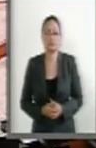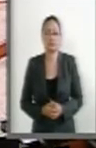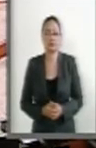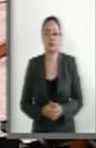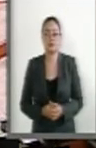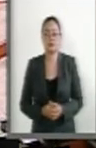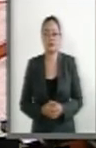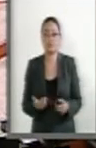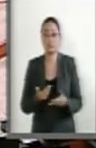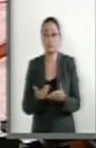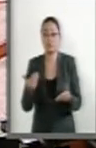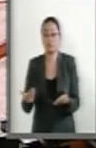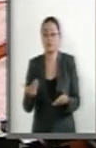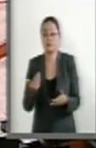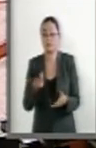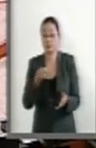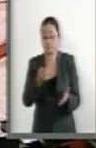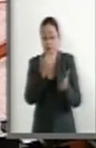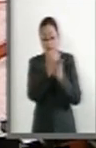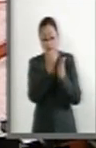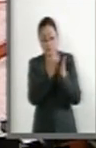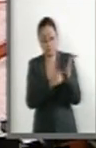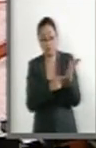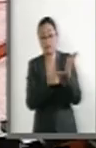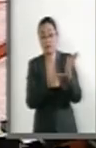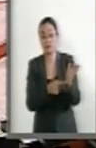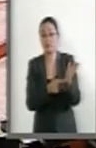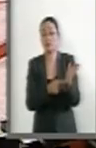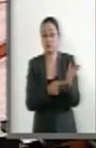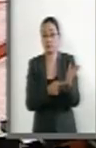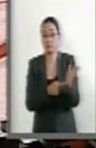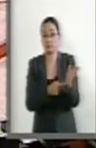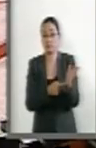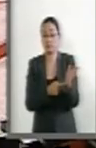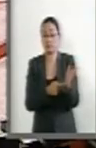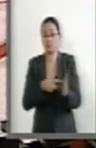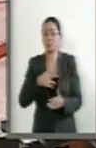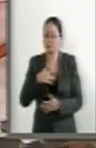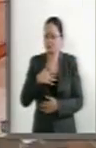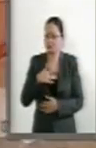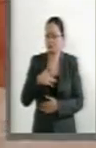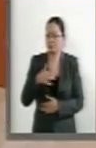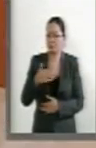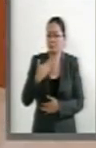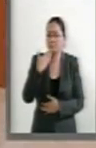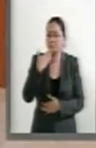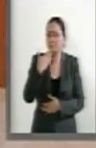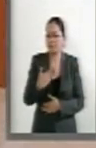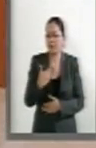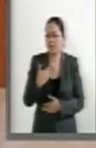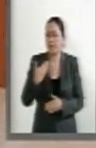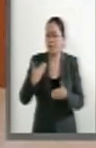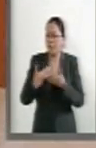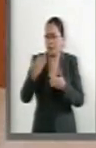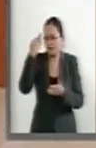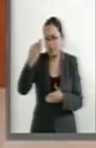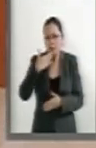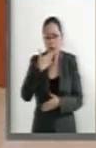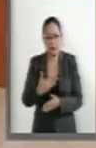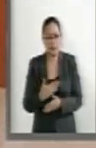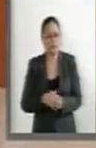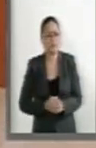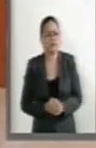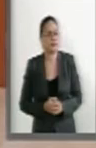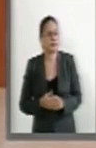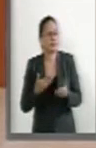Este dictamen me parece oportuno por lo que significa hoy en